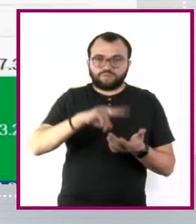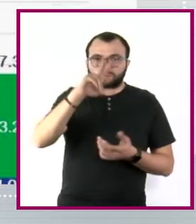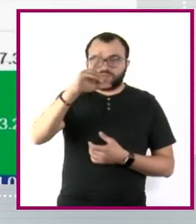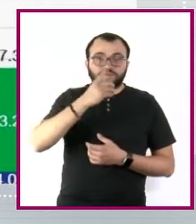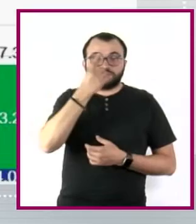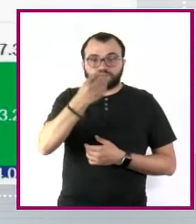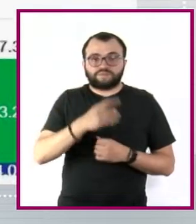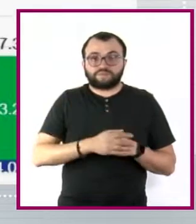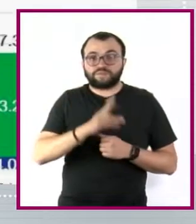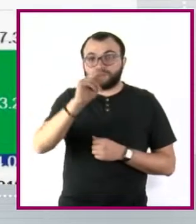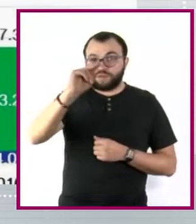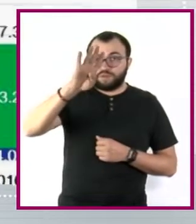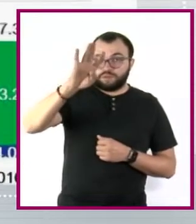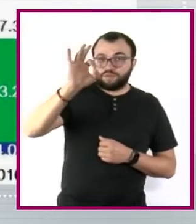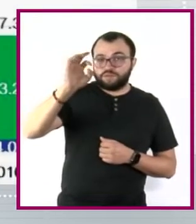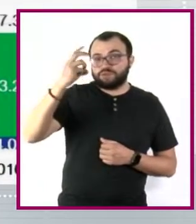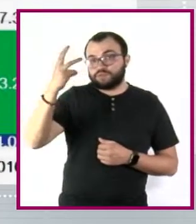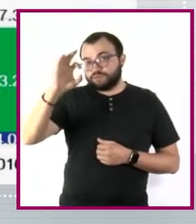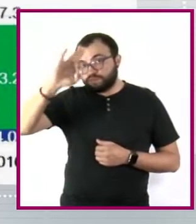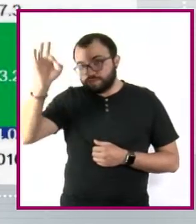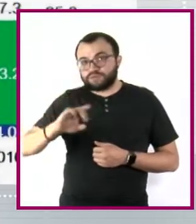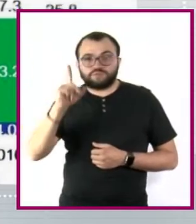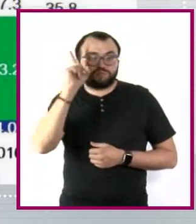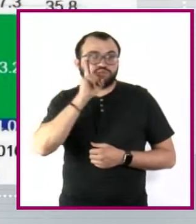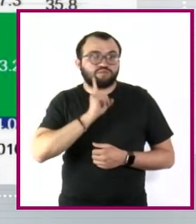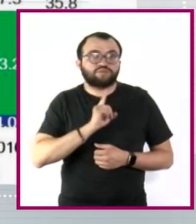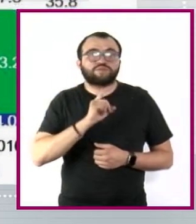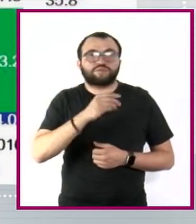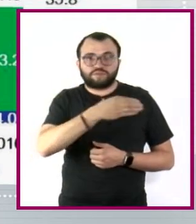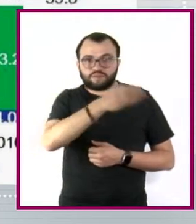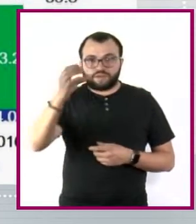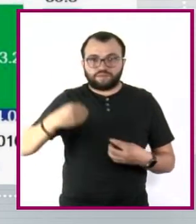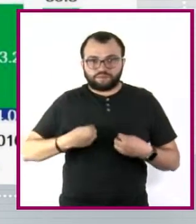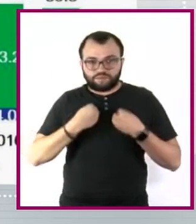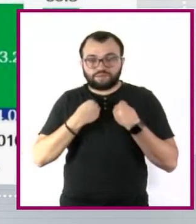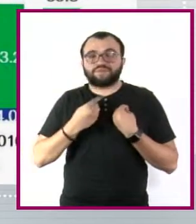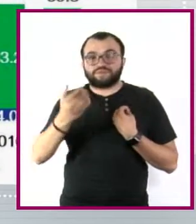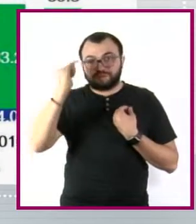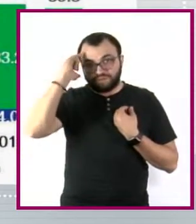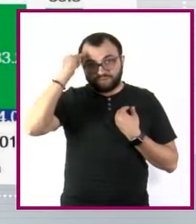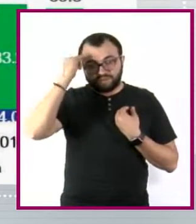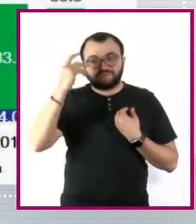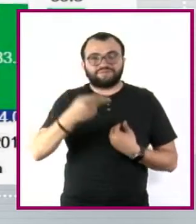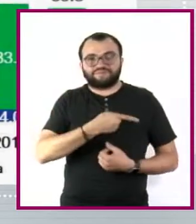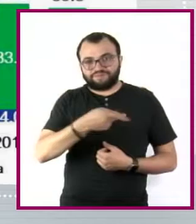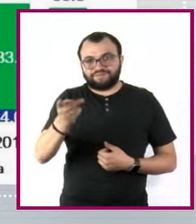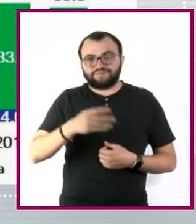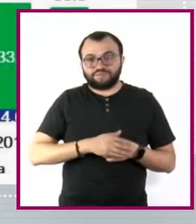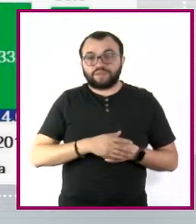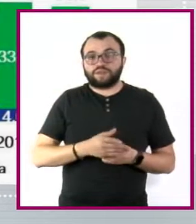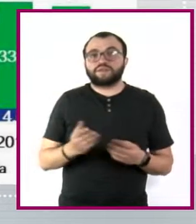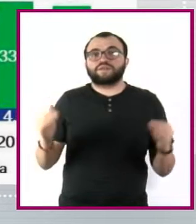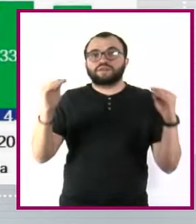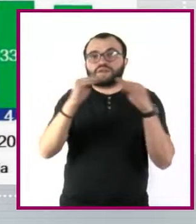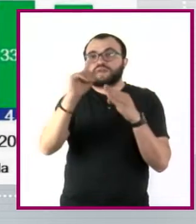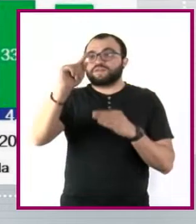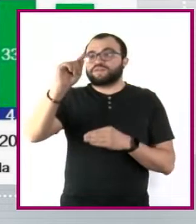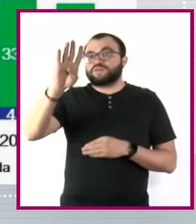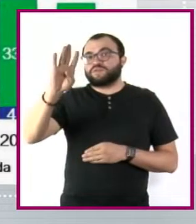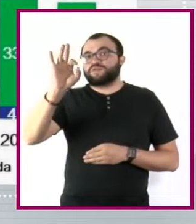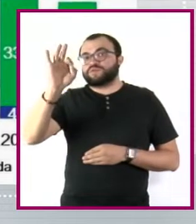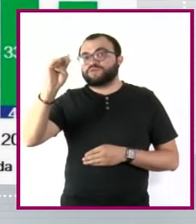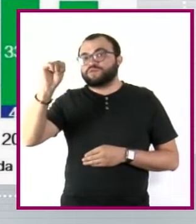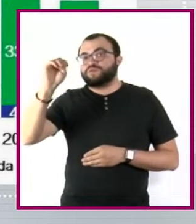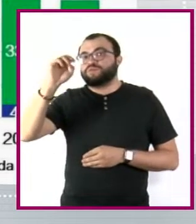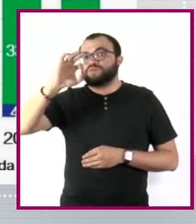señalan que el 84.3% de las mujeres rurales indígenas son pobres, comparado con el 74.9% del